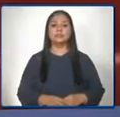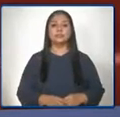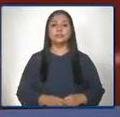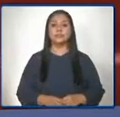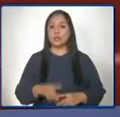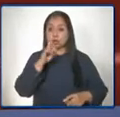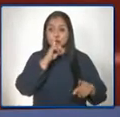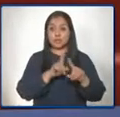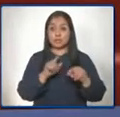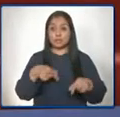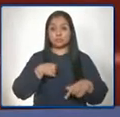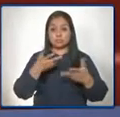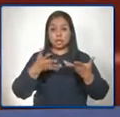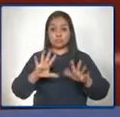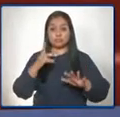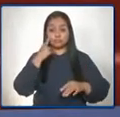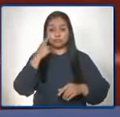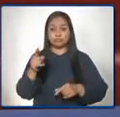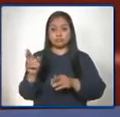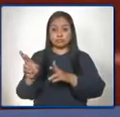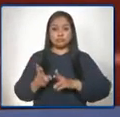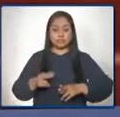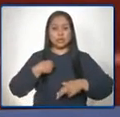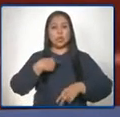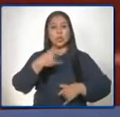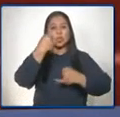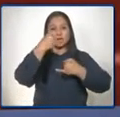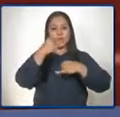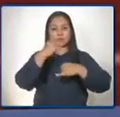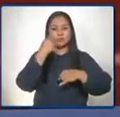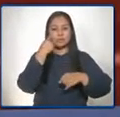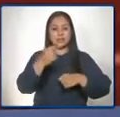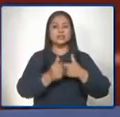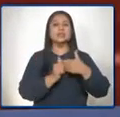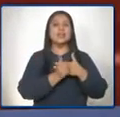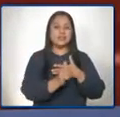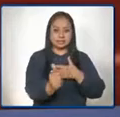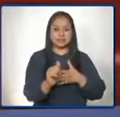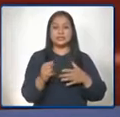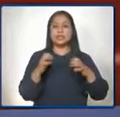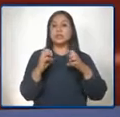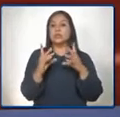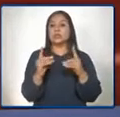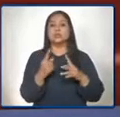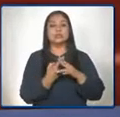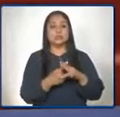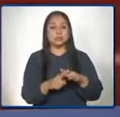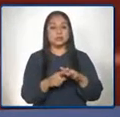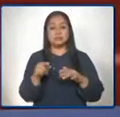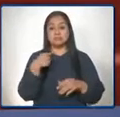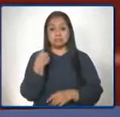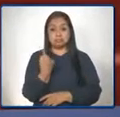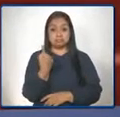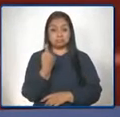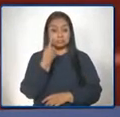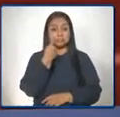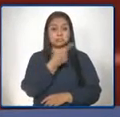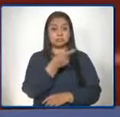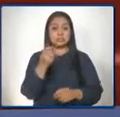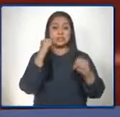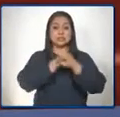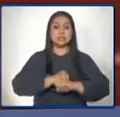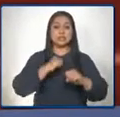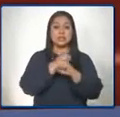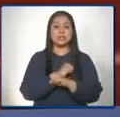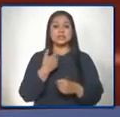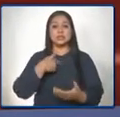También recibirán un informe de lo de los avances en la educación inicial, principalmente en la estrategia de los